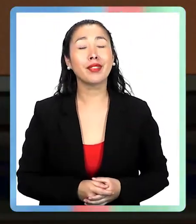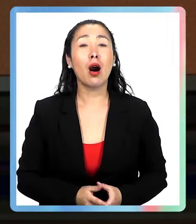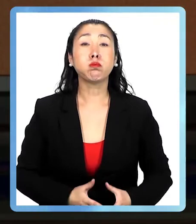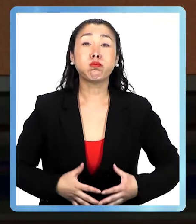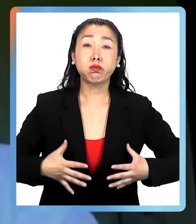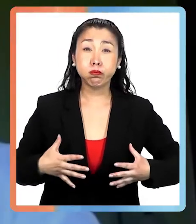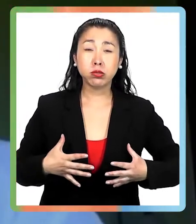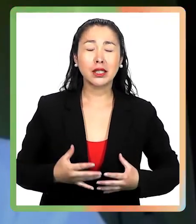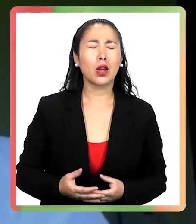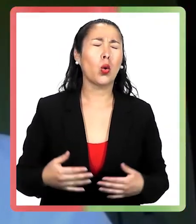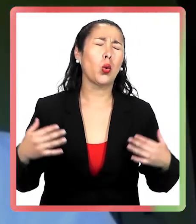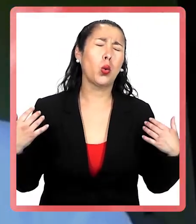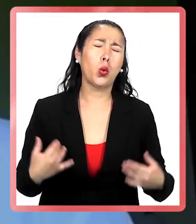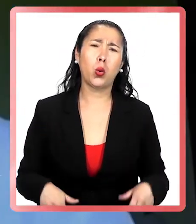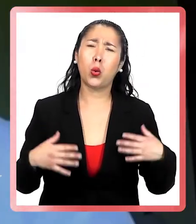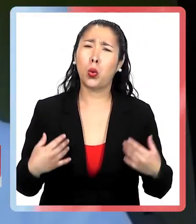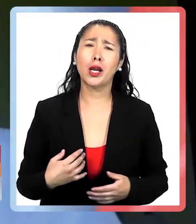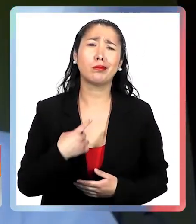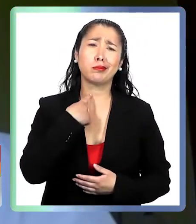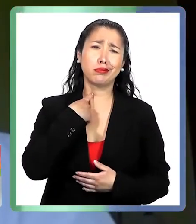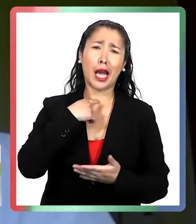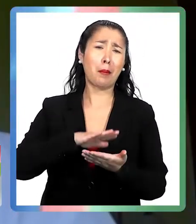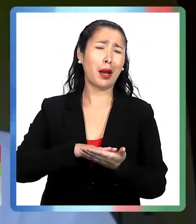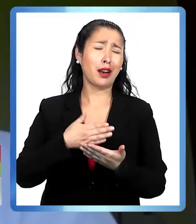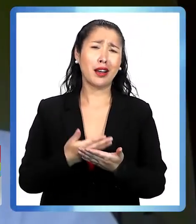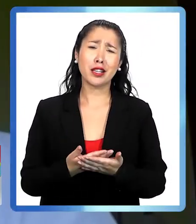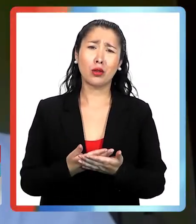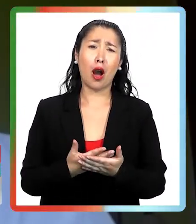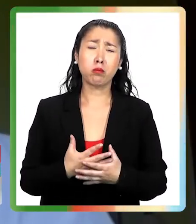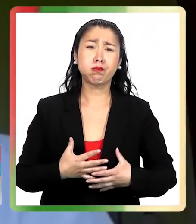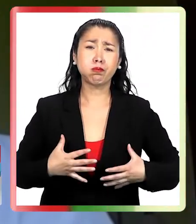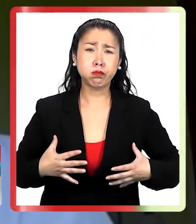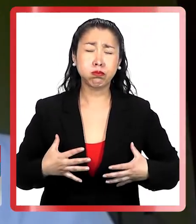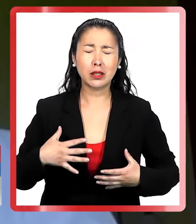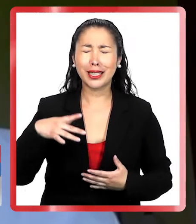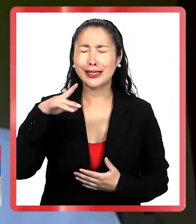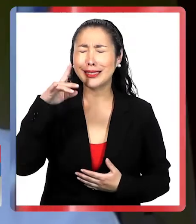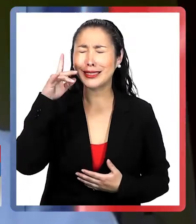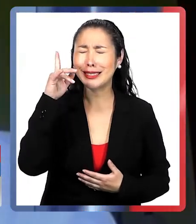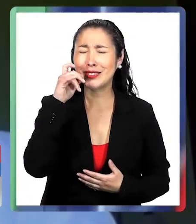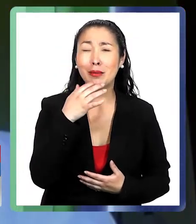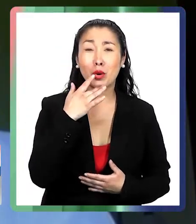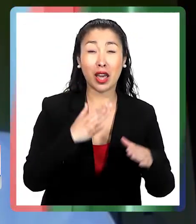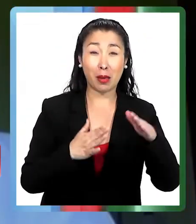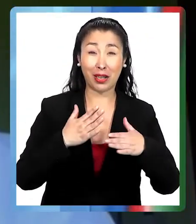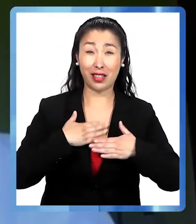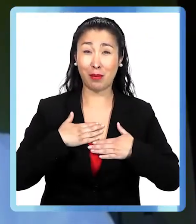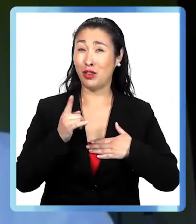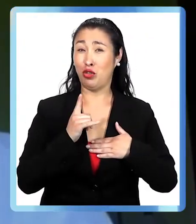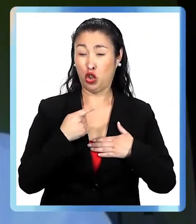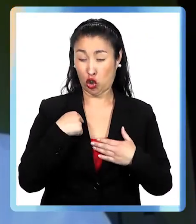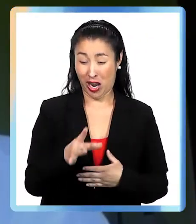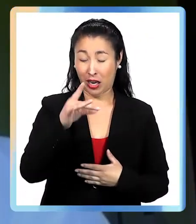obesidad es tremenda para la salud, Raúl. La obesidad es tan difícil porque no depende de uno.